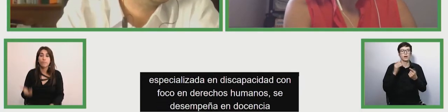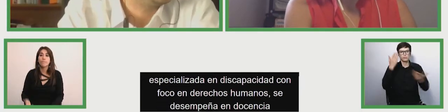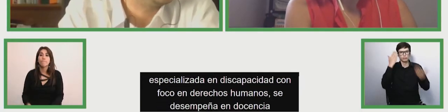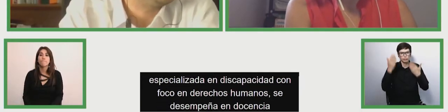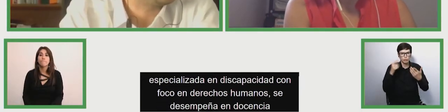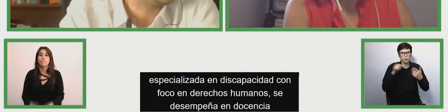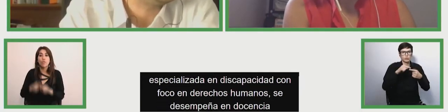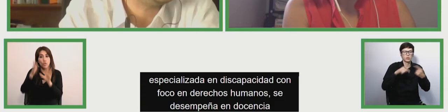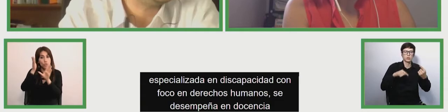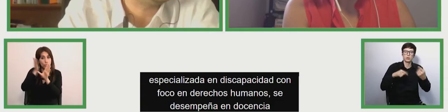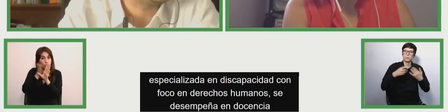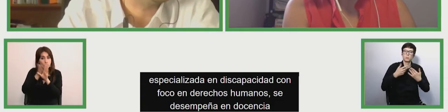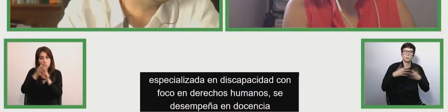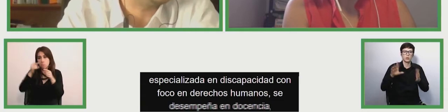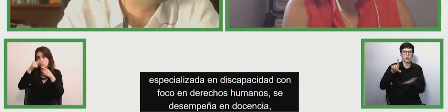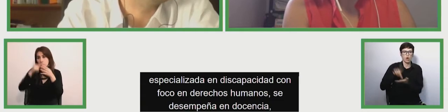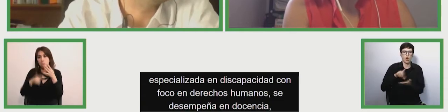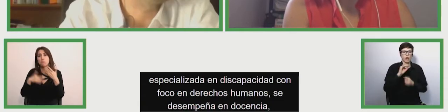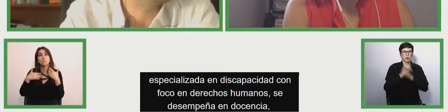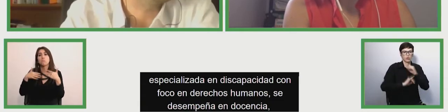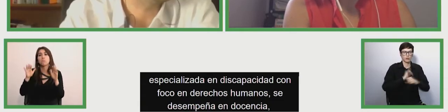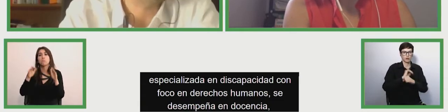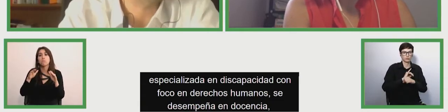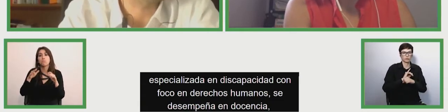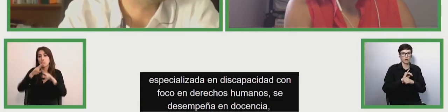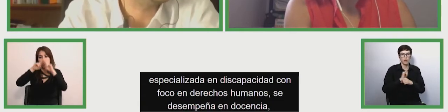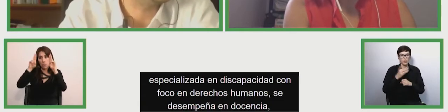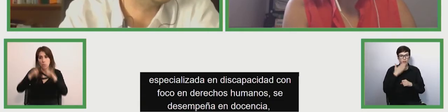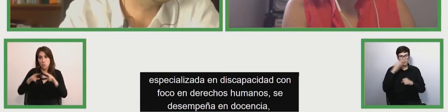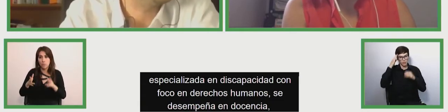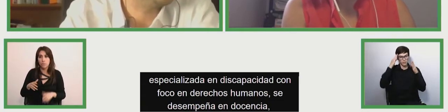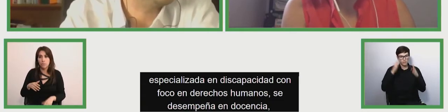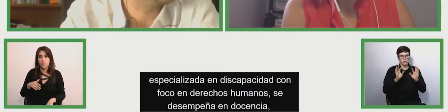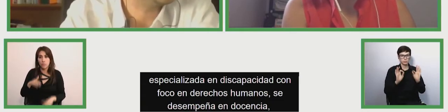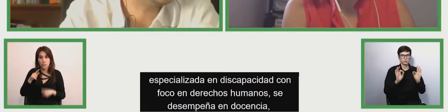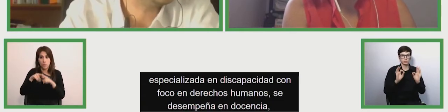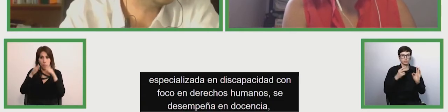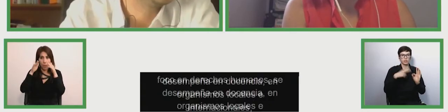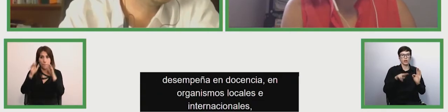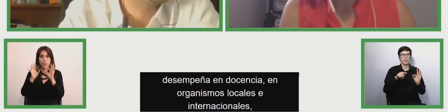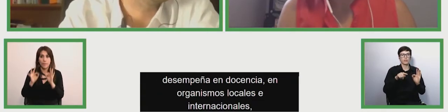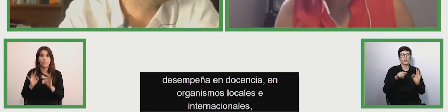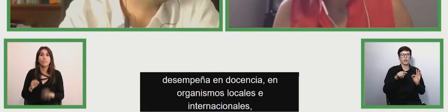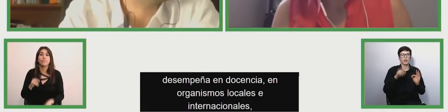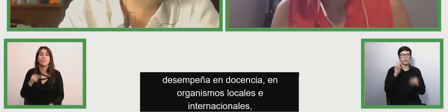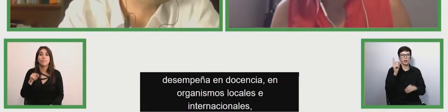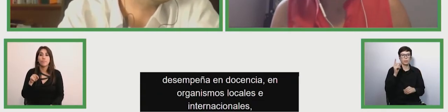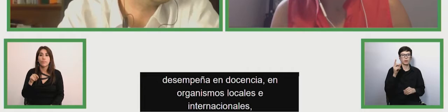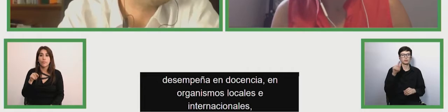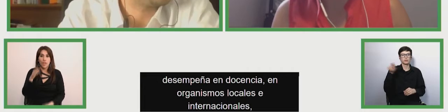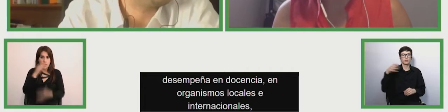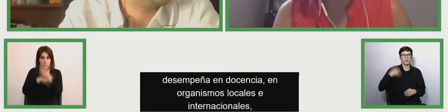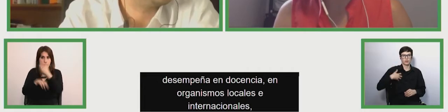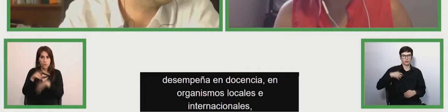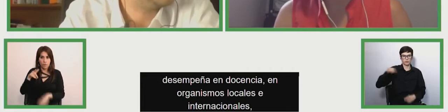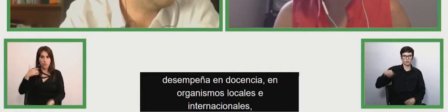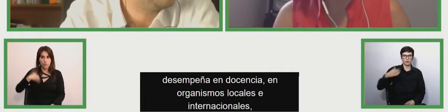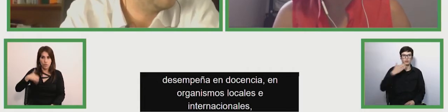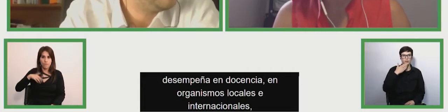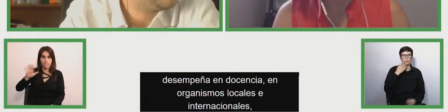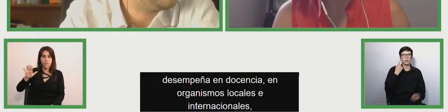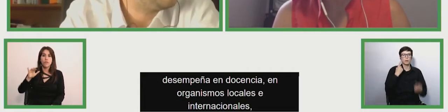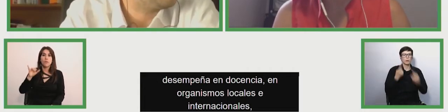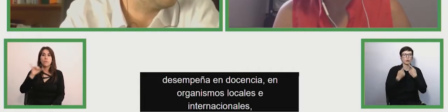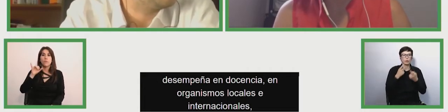locales e internacionales. Fue punto focal de discapacidad en la Ciudad de Buenos Aires, consultora de discapacidad para OECC